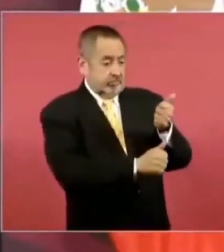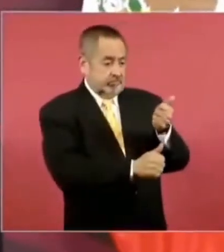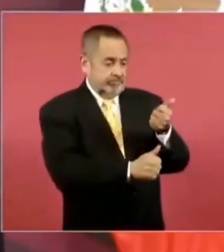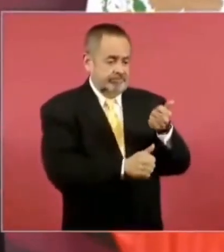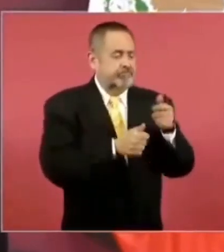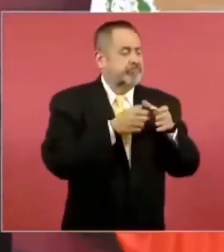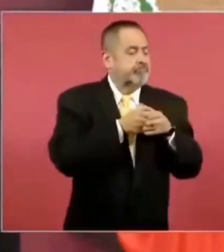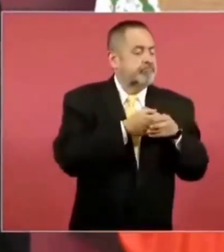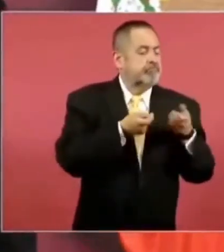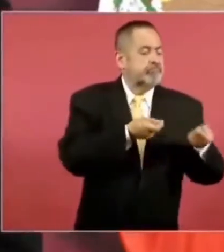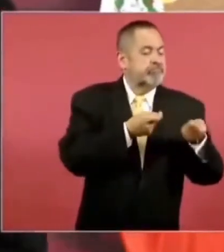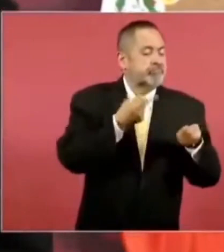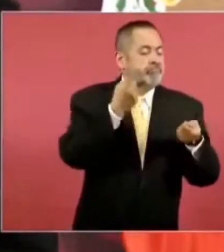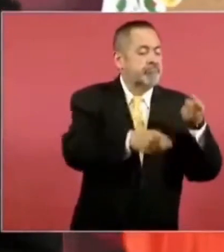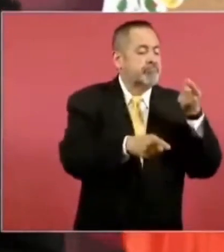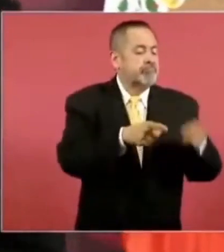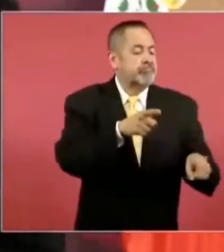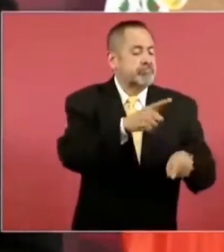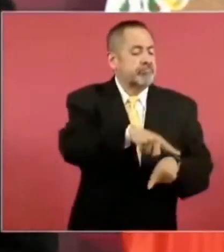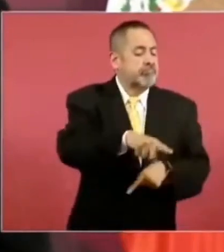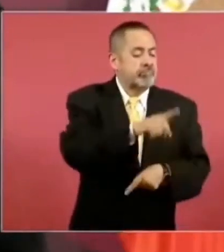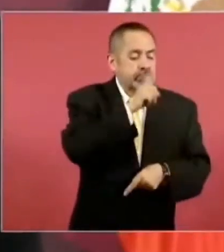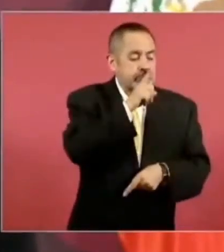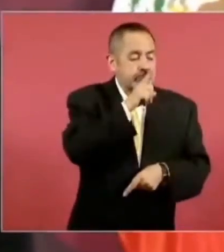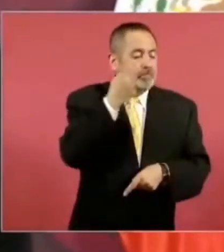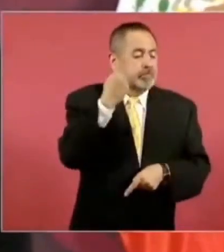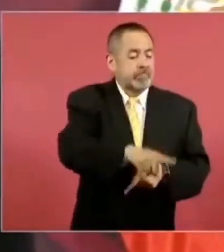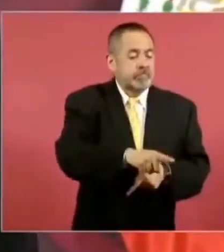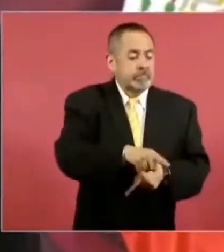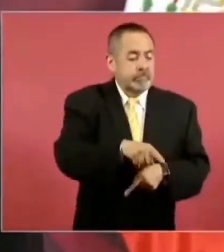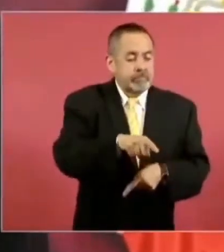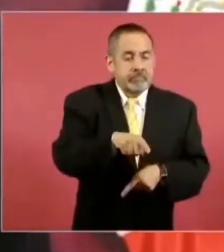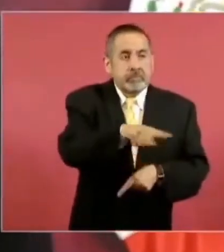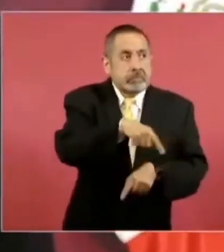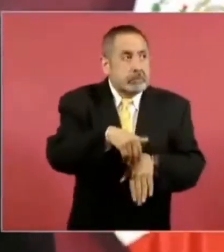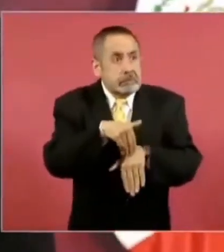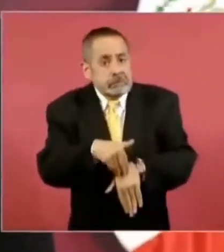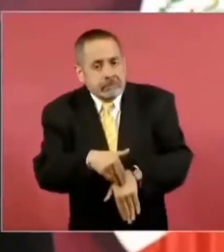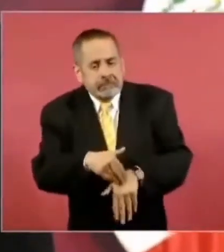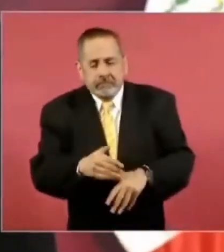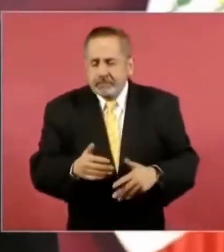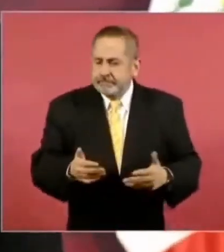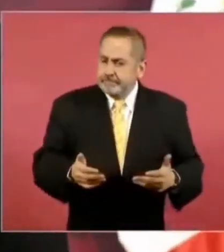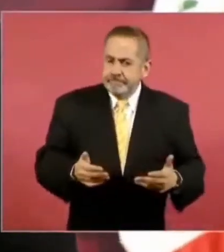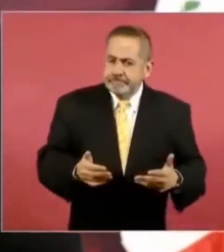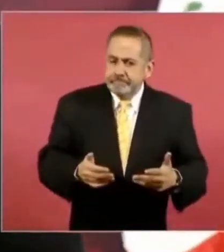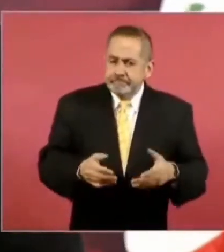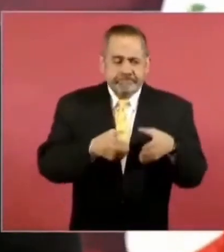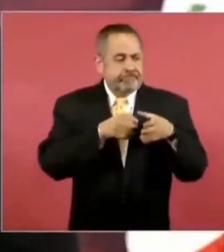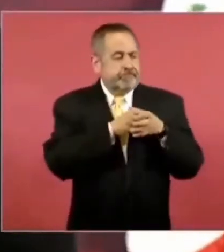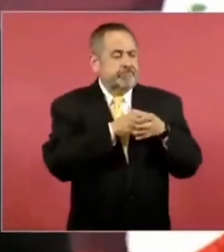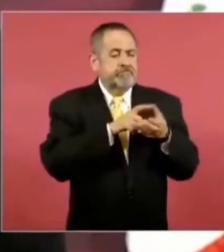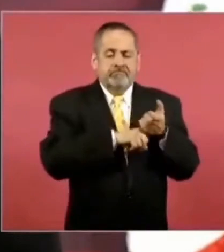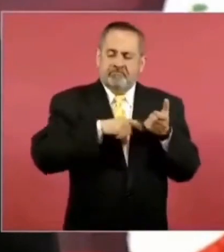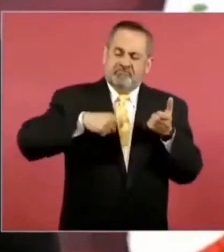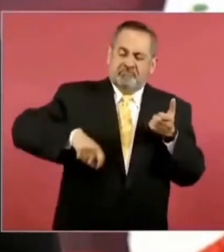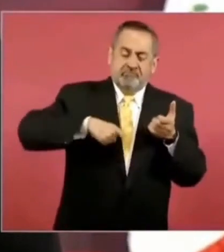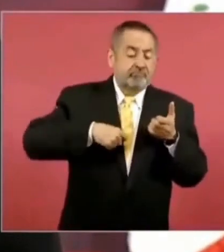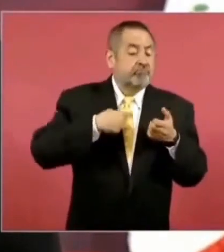de los grupos de del poder económico